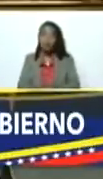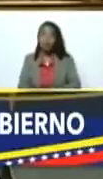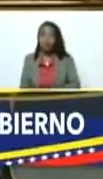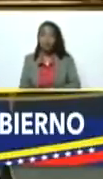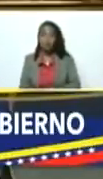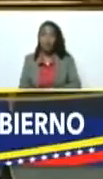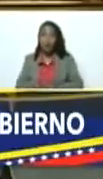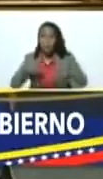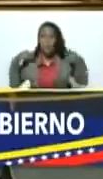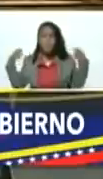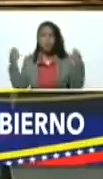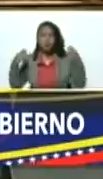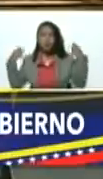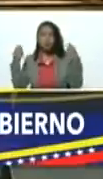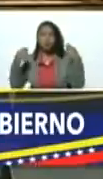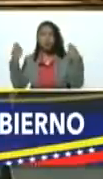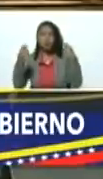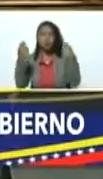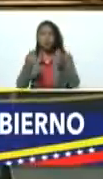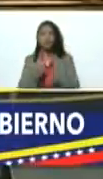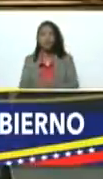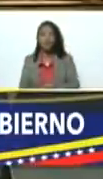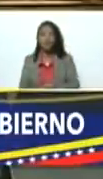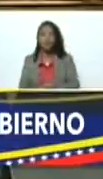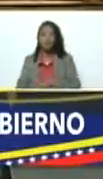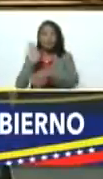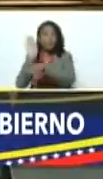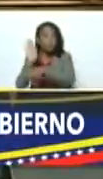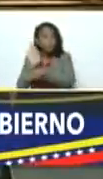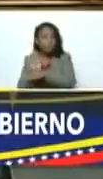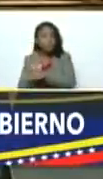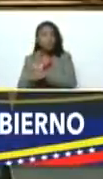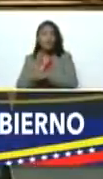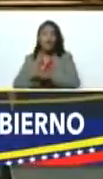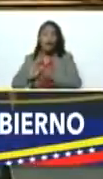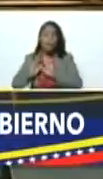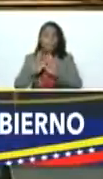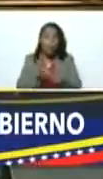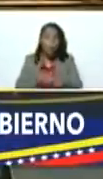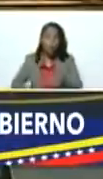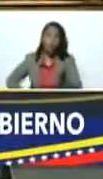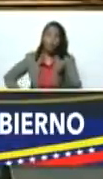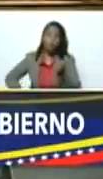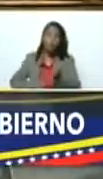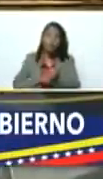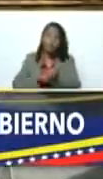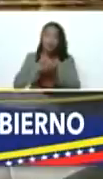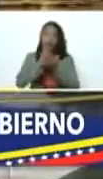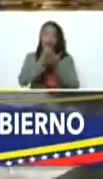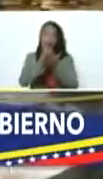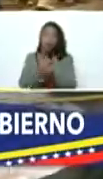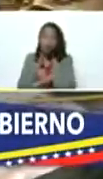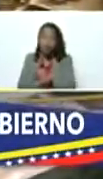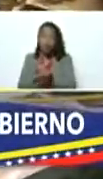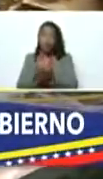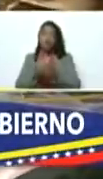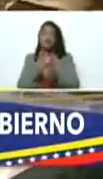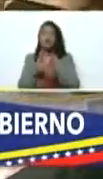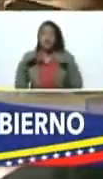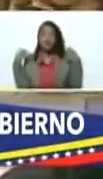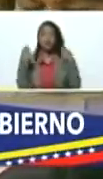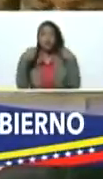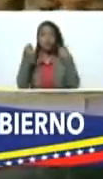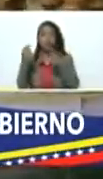promoverlo hay que cuidarlo y estimularlo y promoverlo y unir esfuerzos